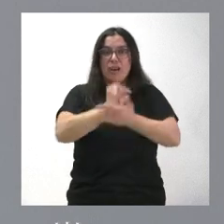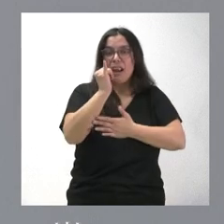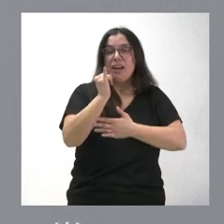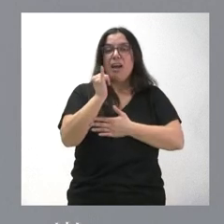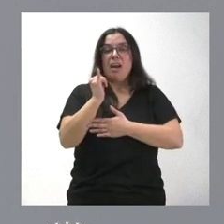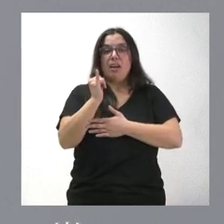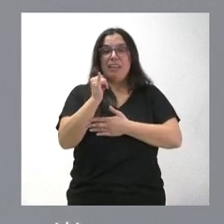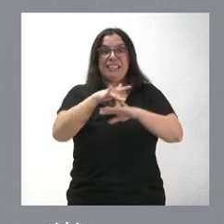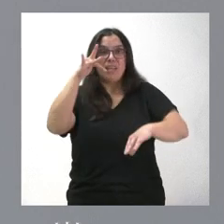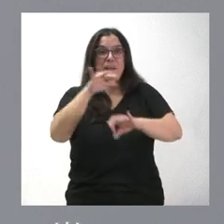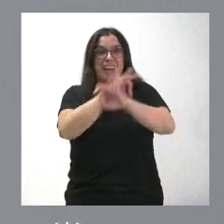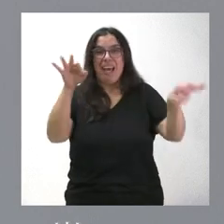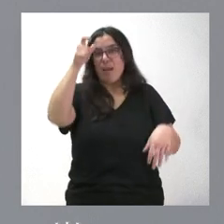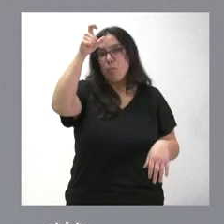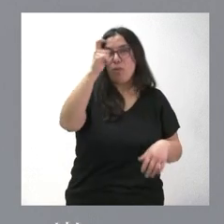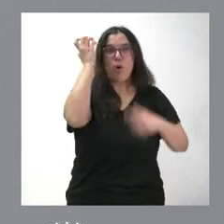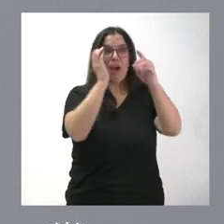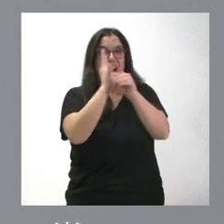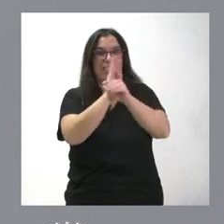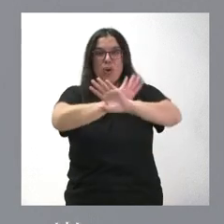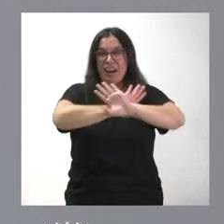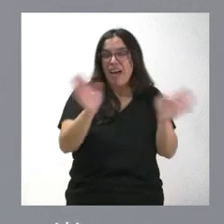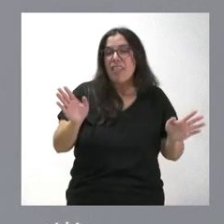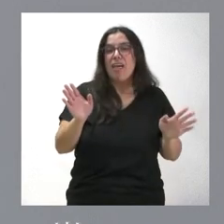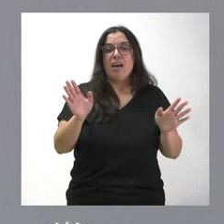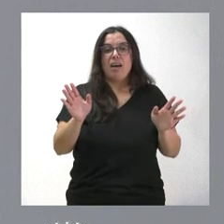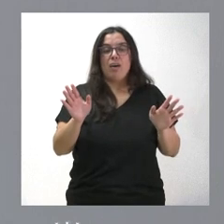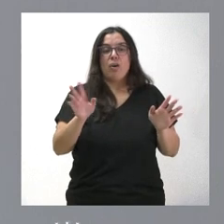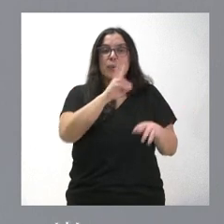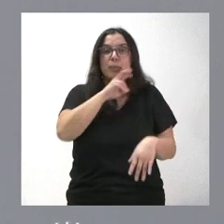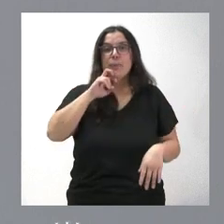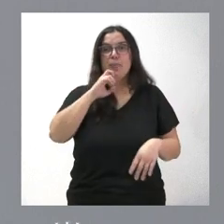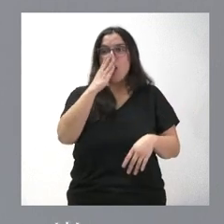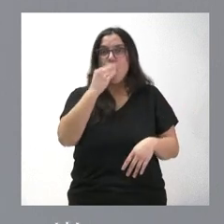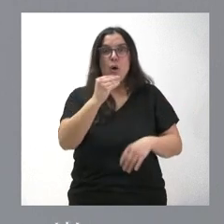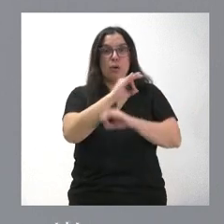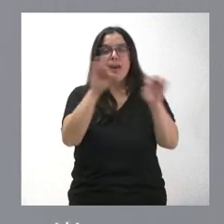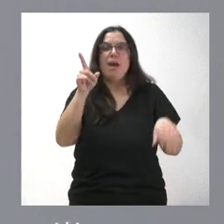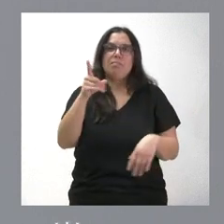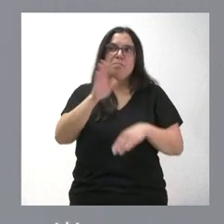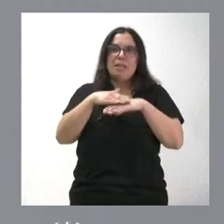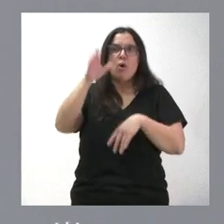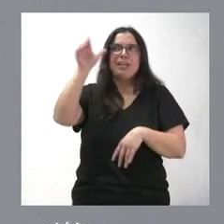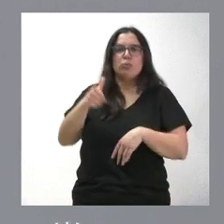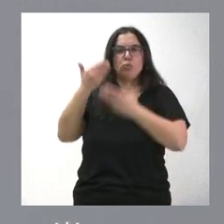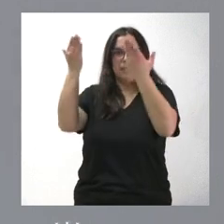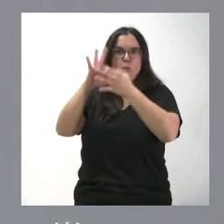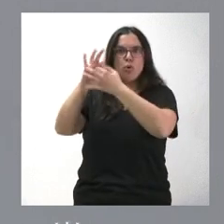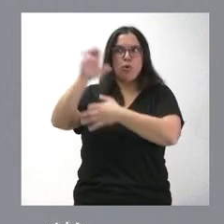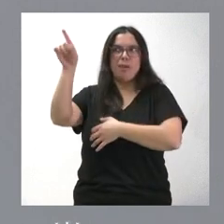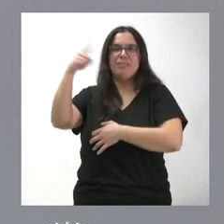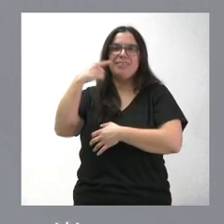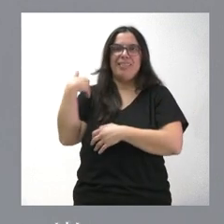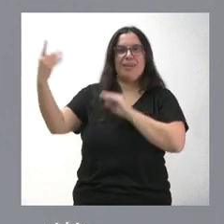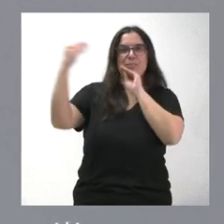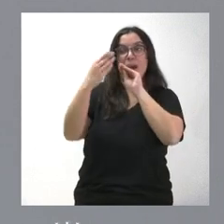que no ha tenido sensibilidad con el mundo rural, con los ganaderos y con la pervivencia del lobo, al menos que escuche a la Unión Europea, que se ha manifestado